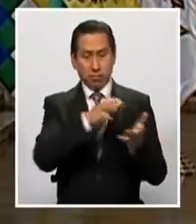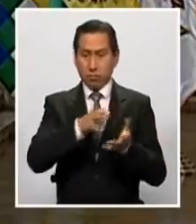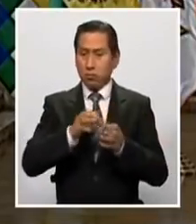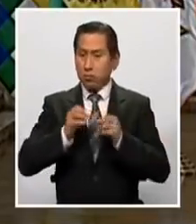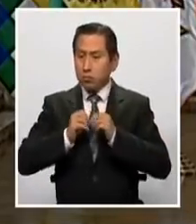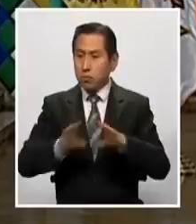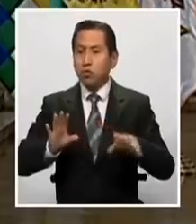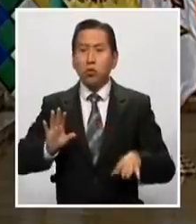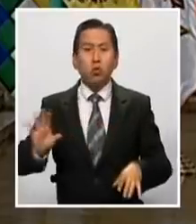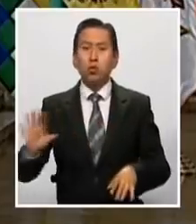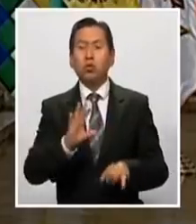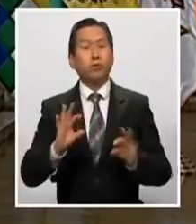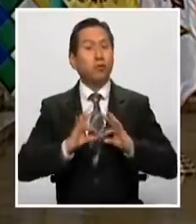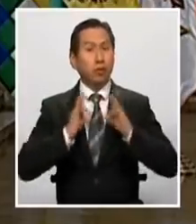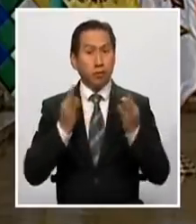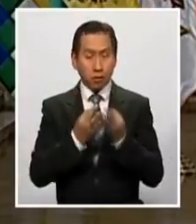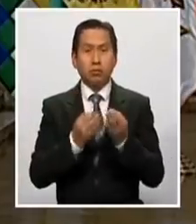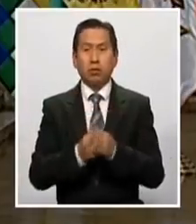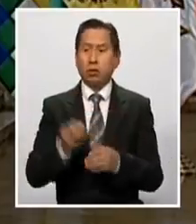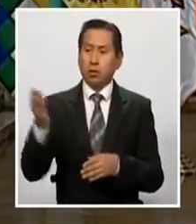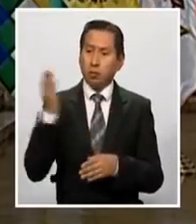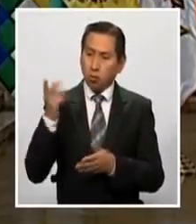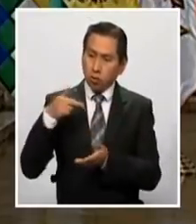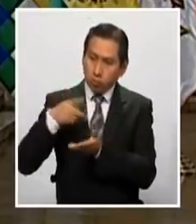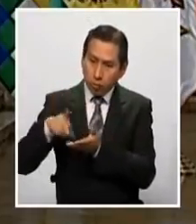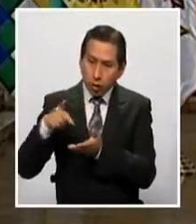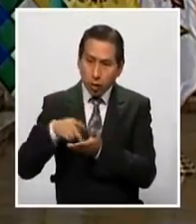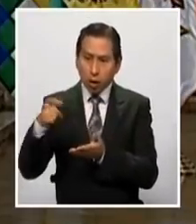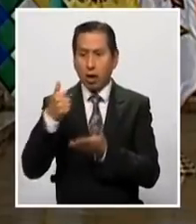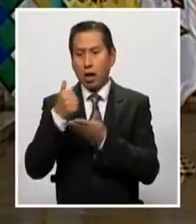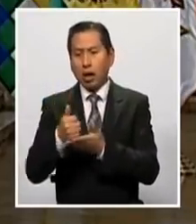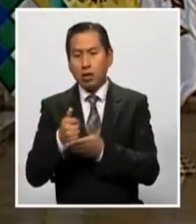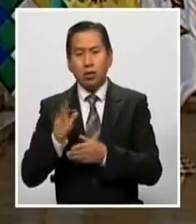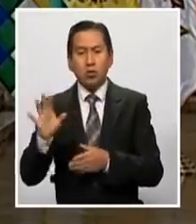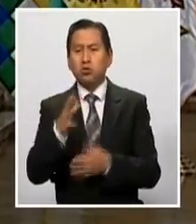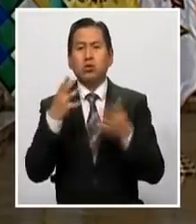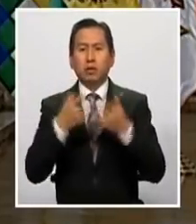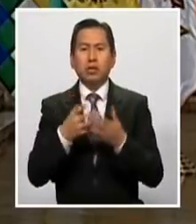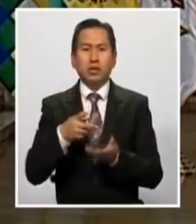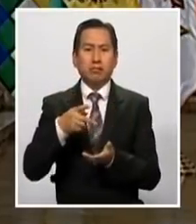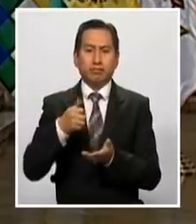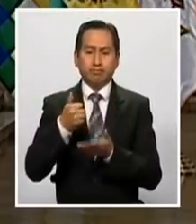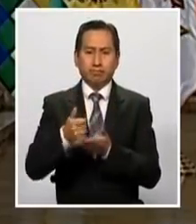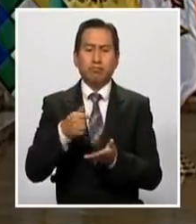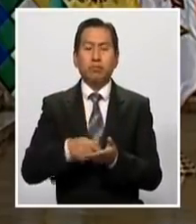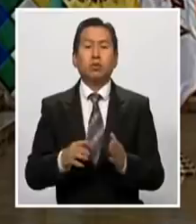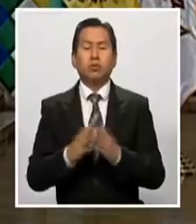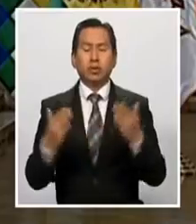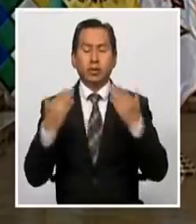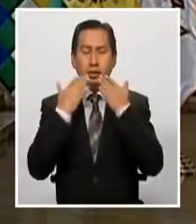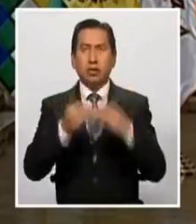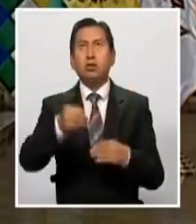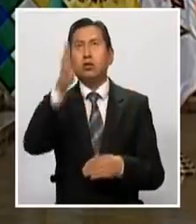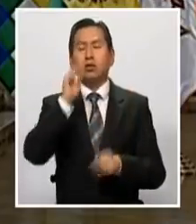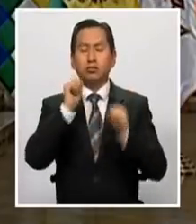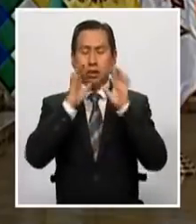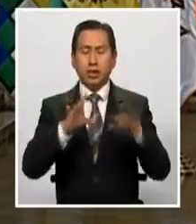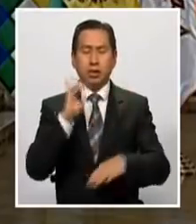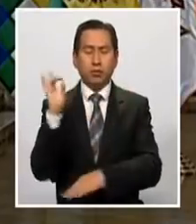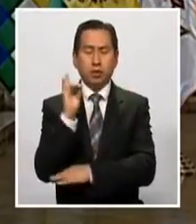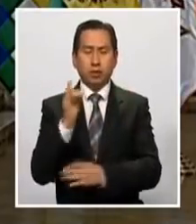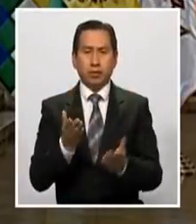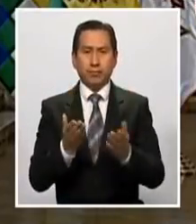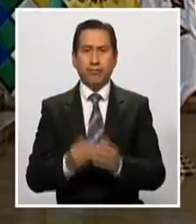familias. Lo haremos con bonos y lo haremos con ayudas a las empresas. Muchas gracias y que Dios bendiga,